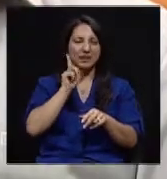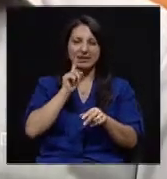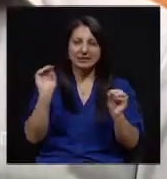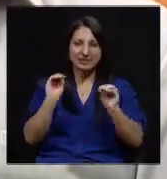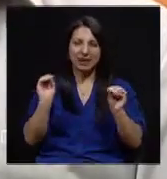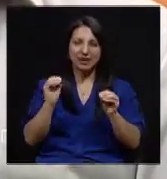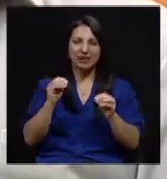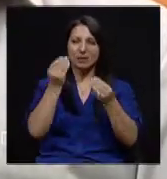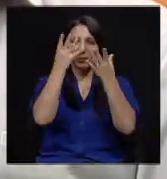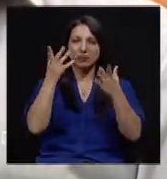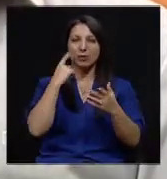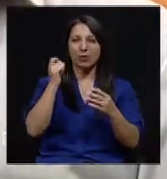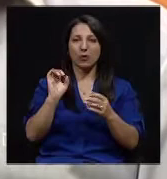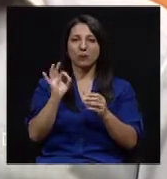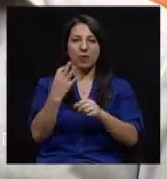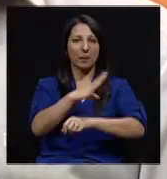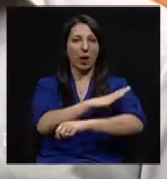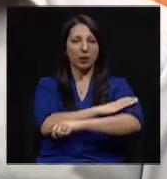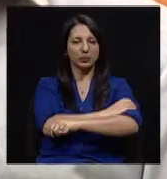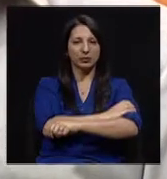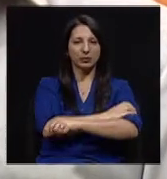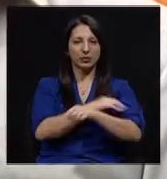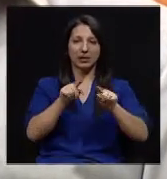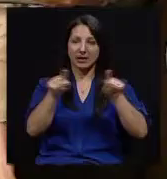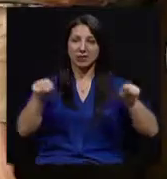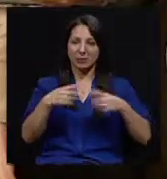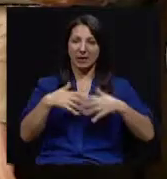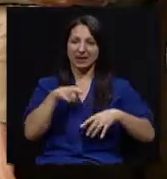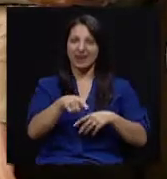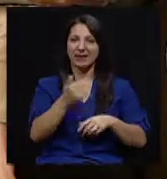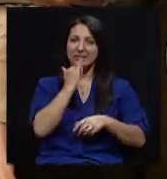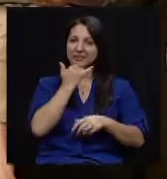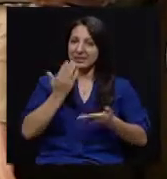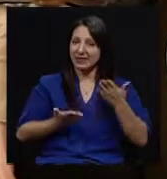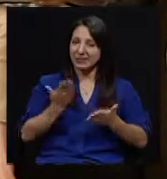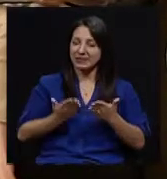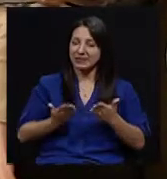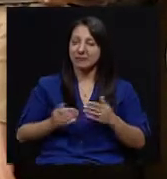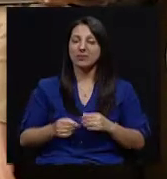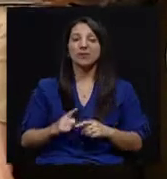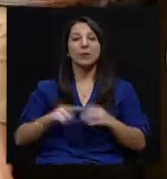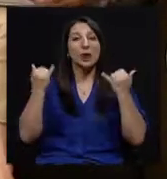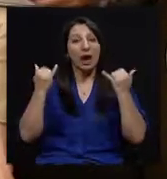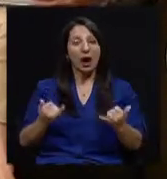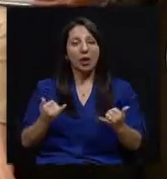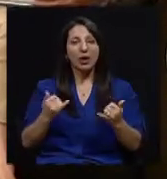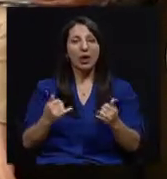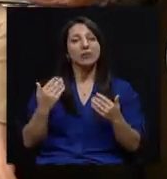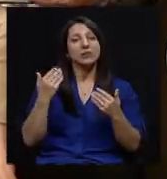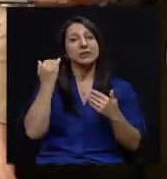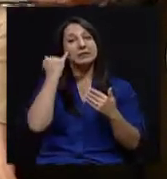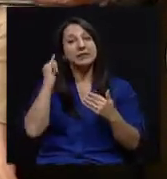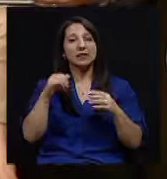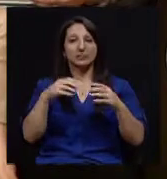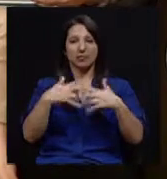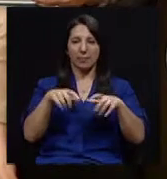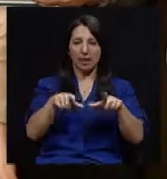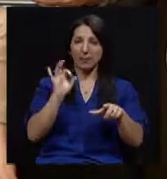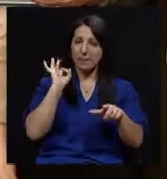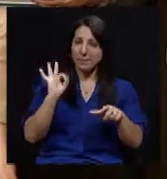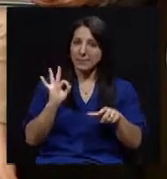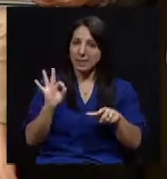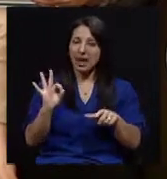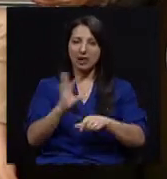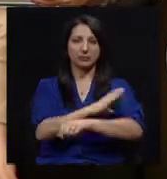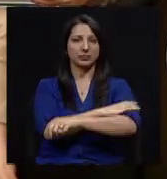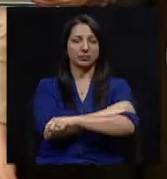falseada por la forma en que se tomó y por el instrumento que se usó para medirla. Pero ahora, aún asumiendo que el aparato esté bien y que se